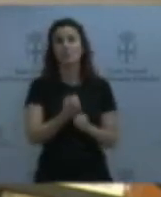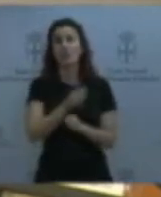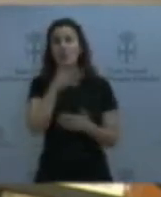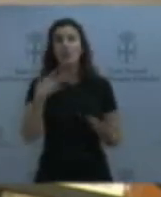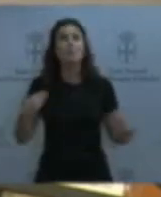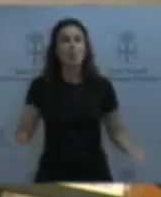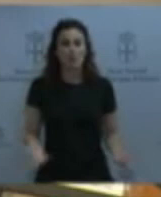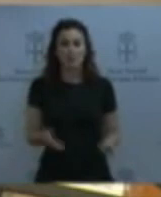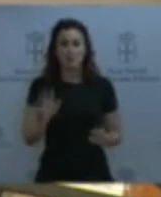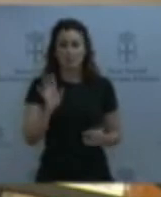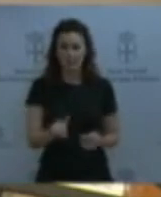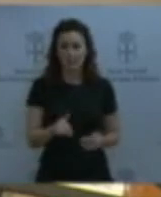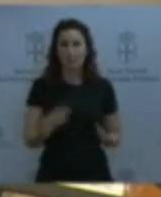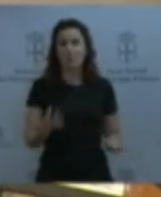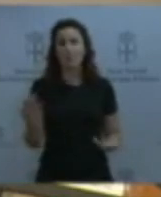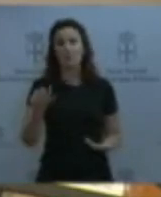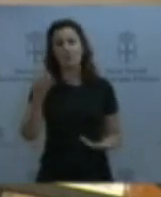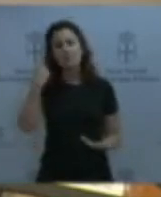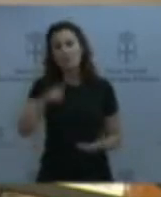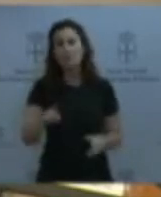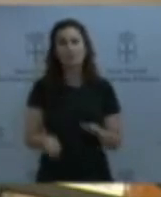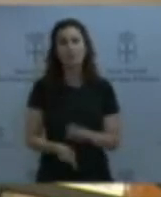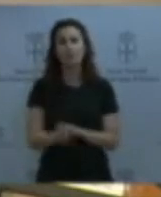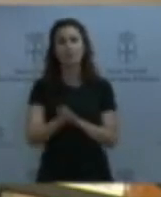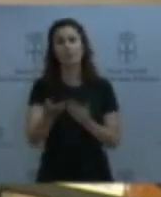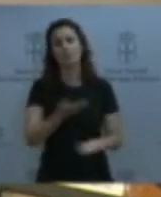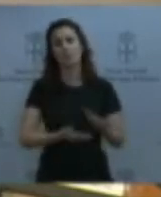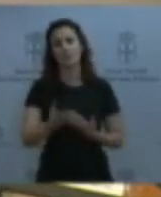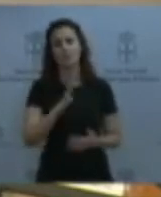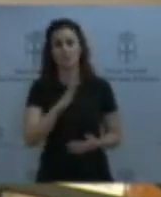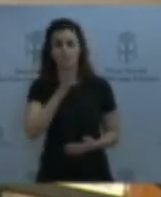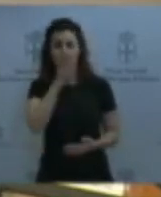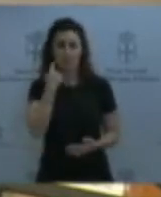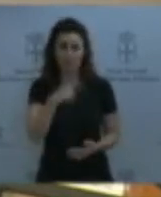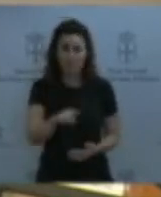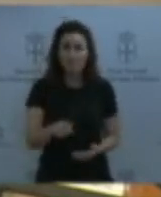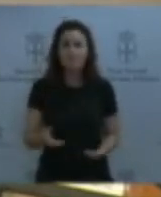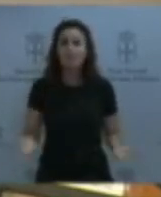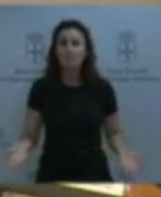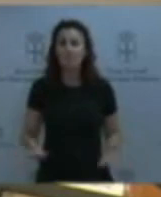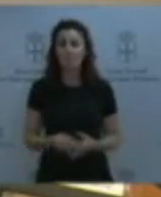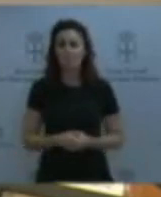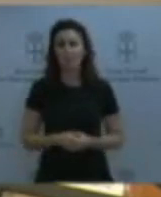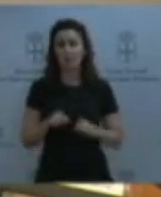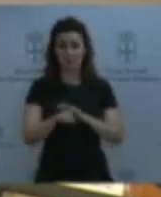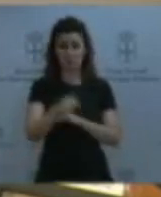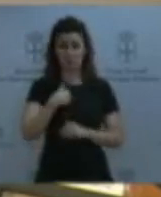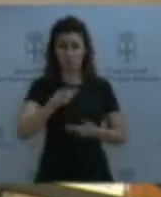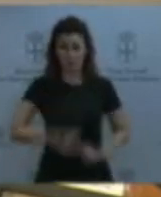trabajando y colabore conmigo, desde luego. Ya le he dicho que en la gestión yo no estaré satisfecha, siendo consejera o no siendo consejera.